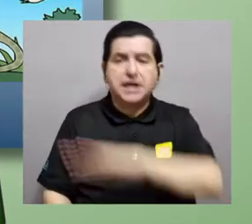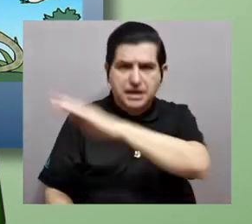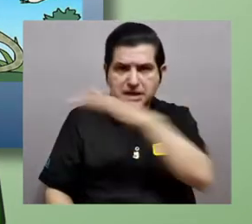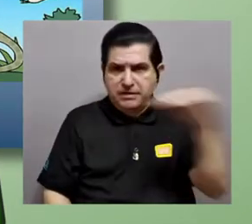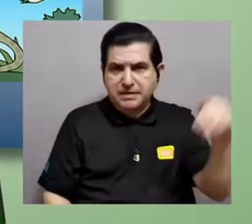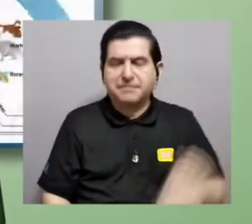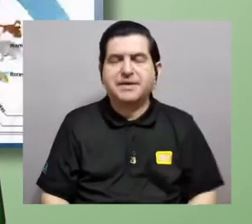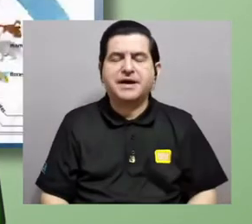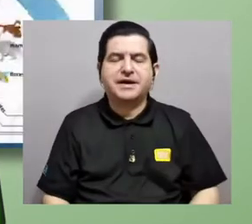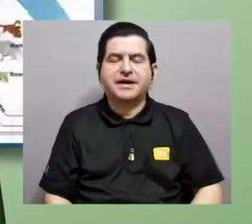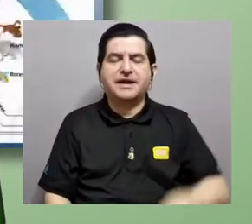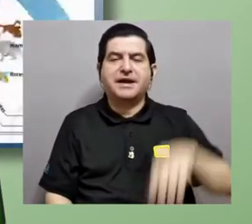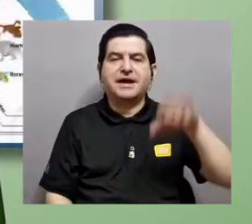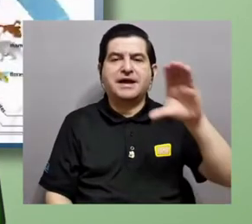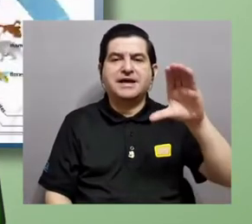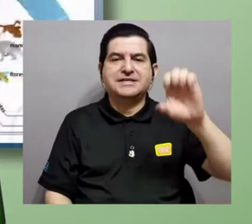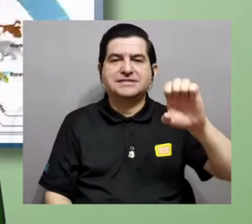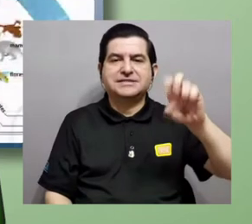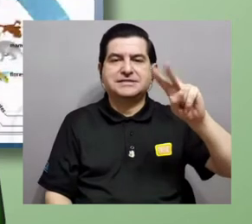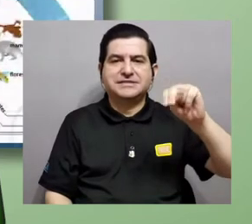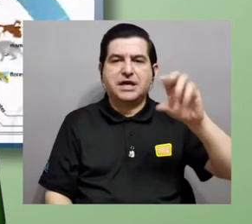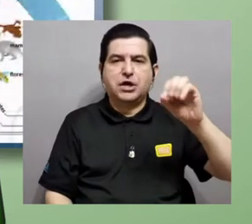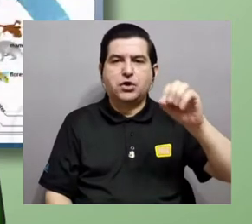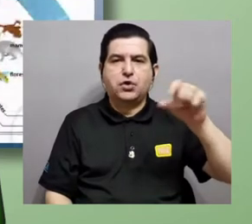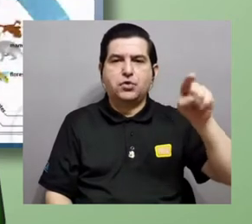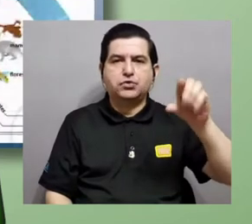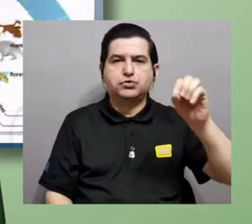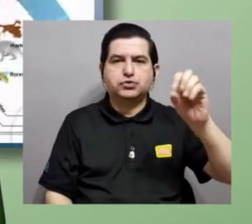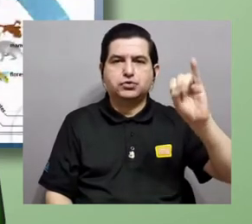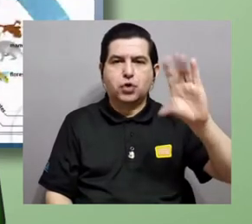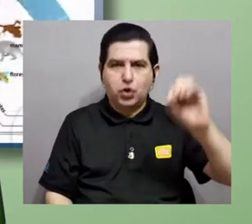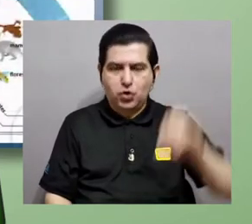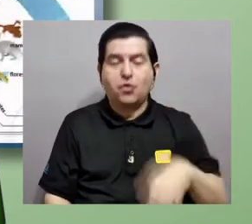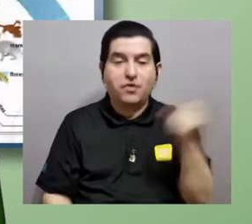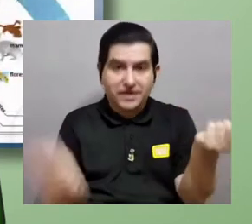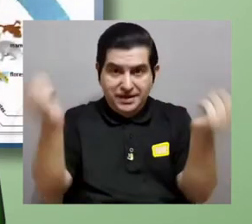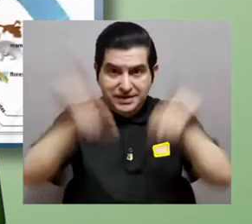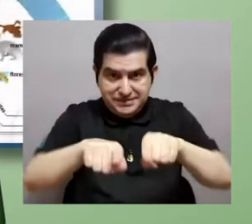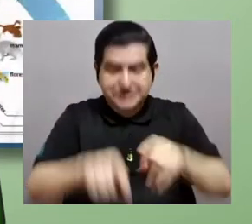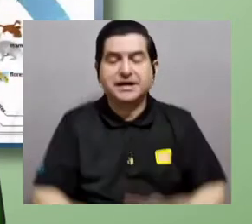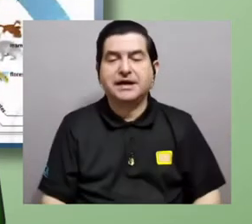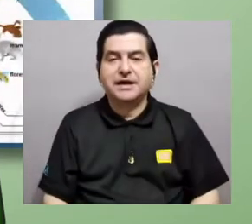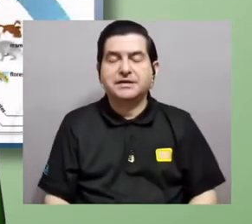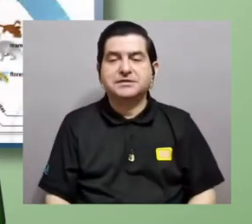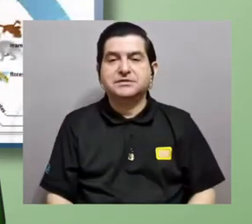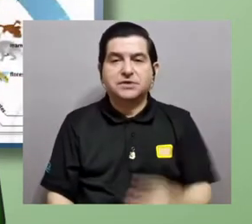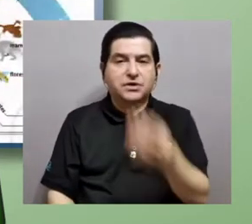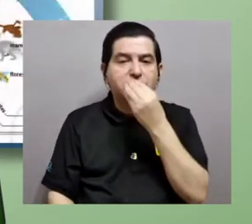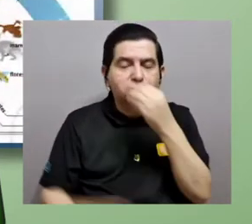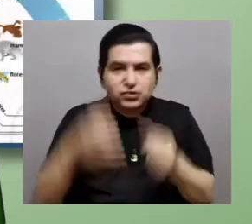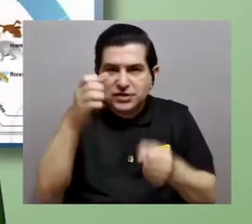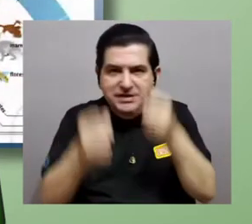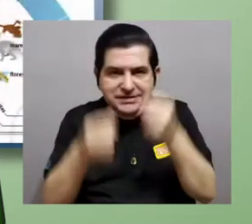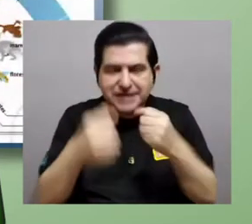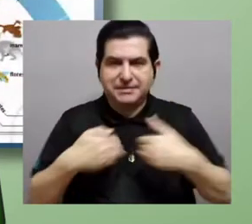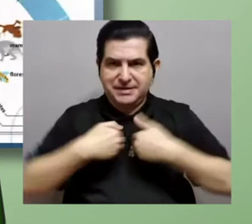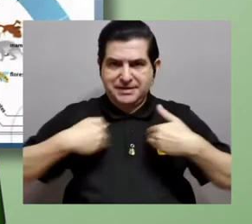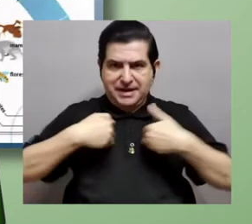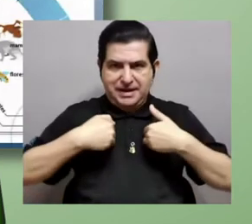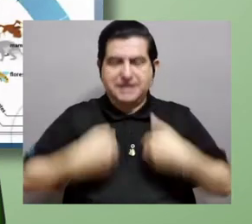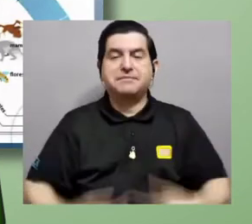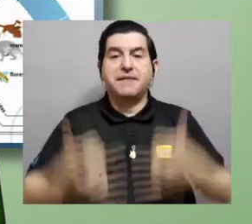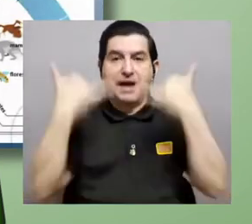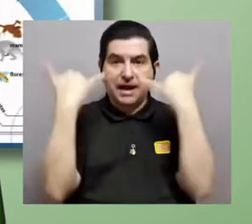Para el Cenozoico, la evolución de los mamíferos es el dato más destacable que generó